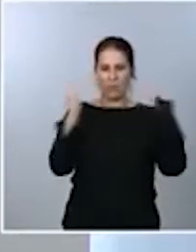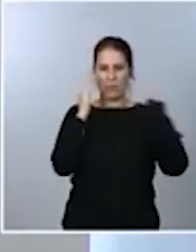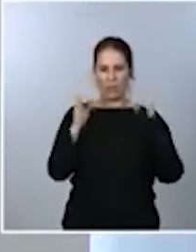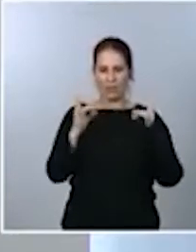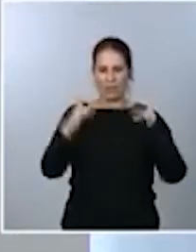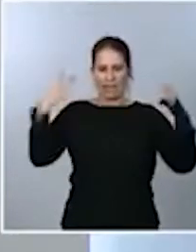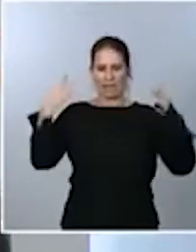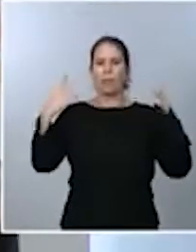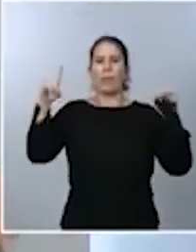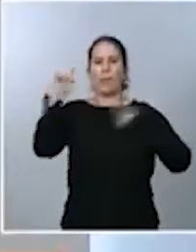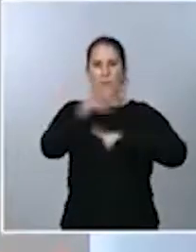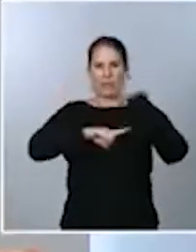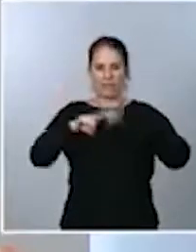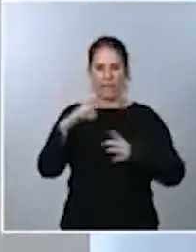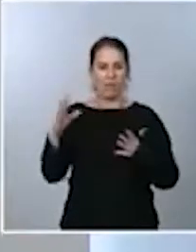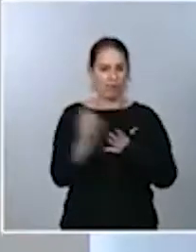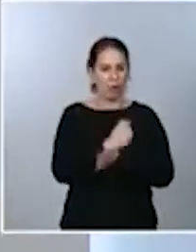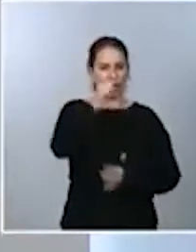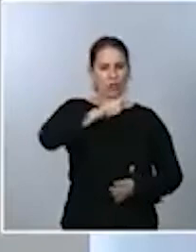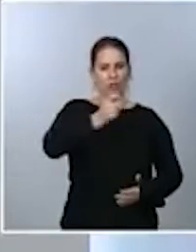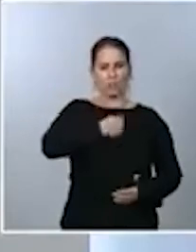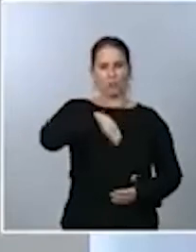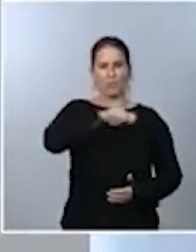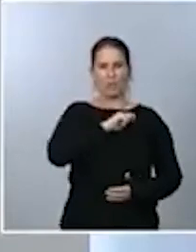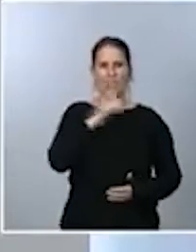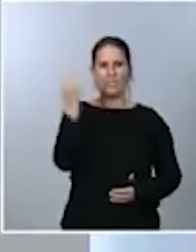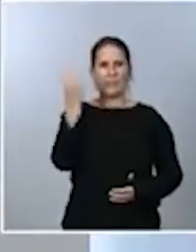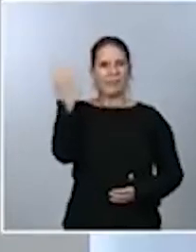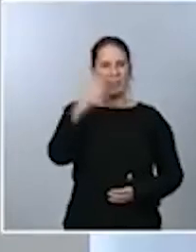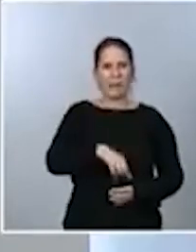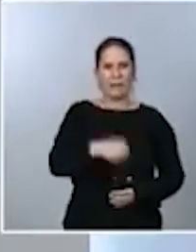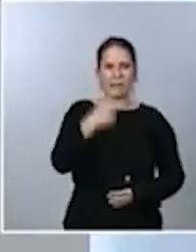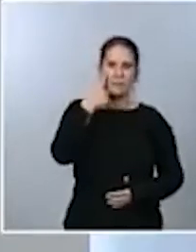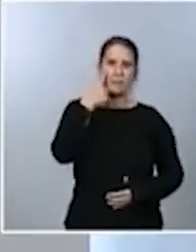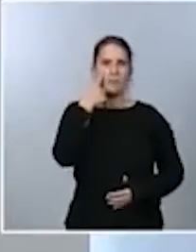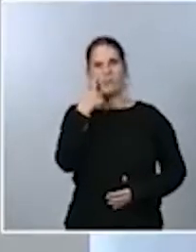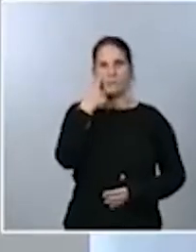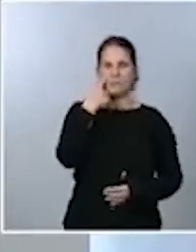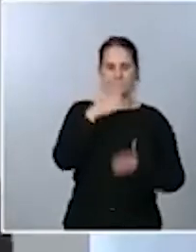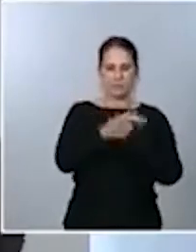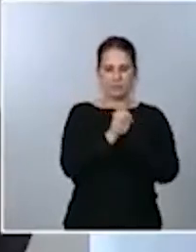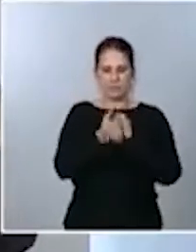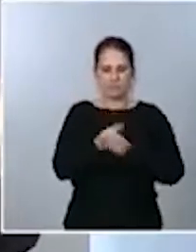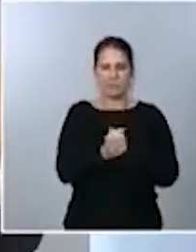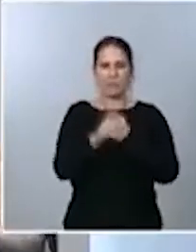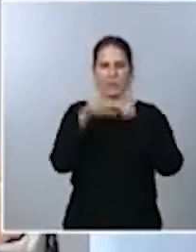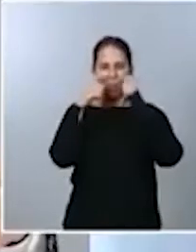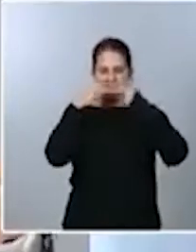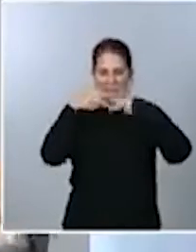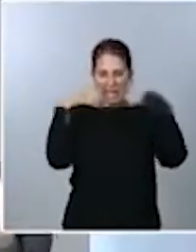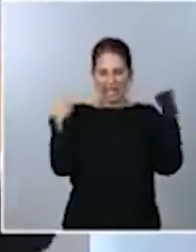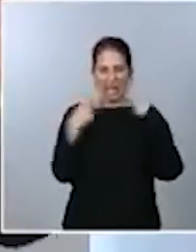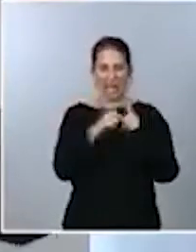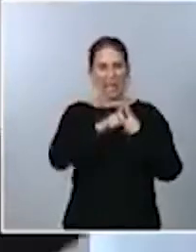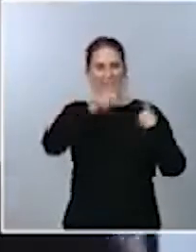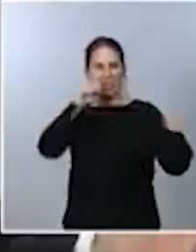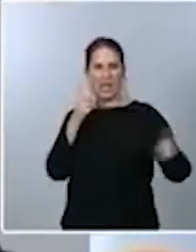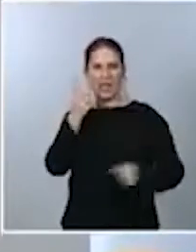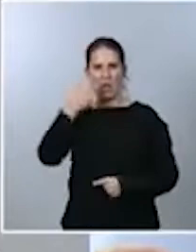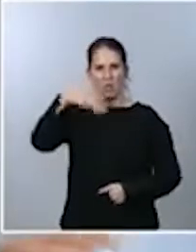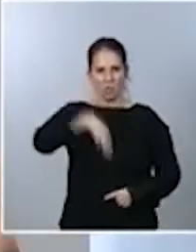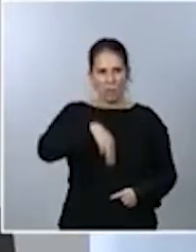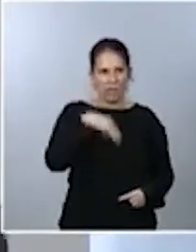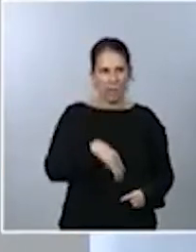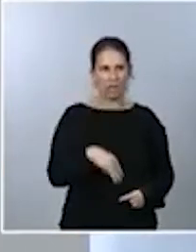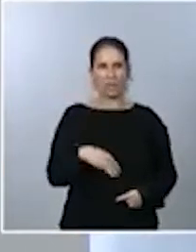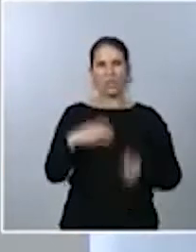españoles sepan que tienen que estar en guardia y en alerta. Y que lavarse las manos, ponerse la mascarilla, tener distancia interpersonal de más de dos metros, tener higiene